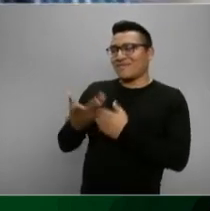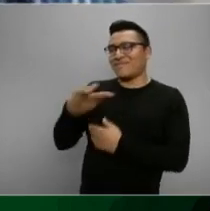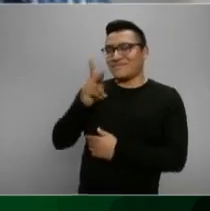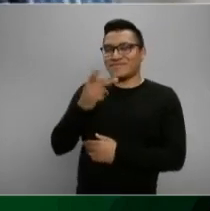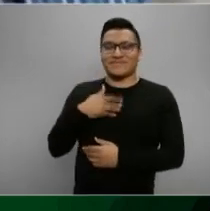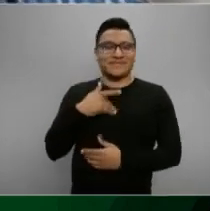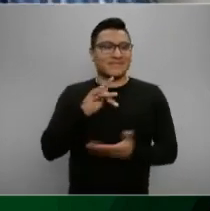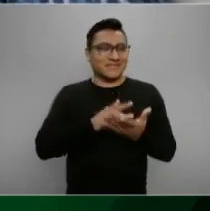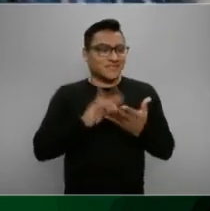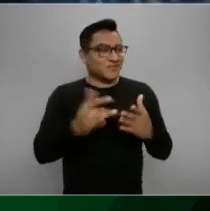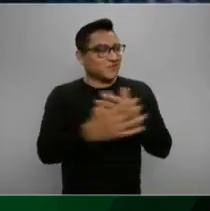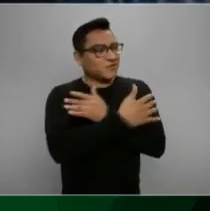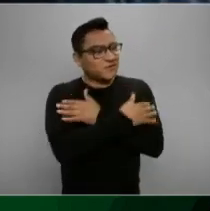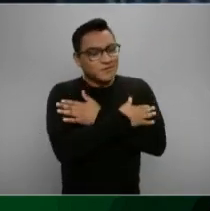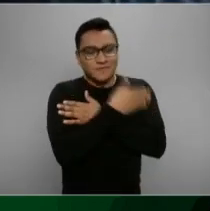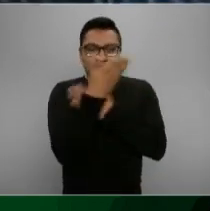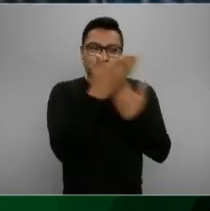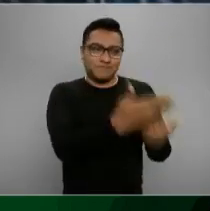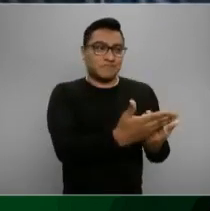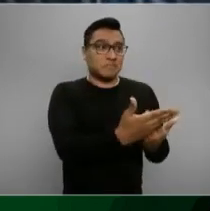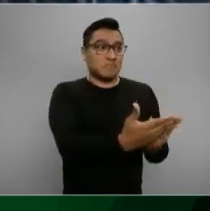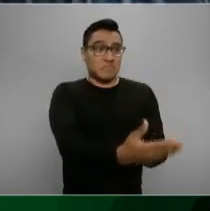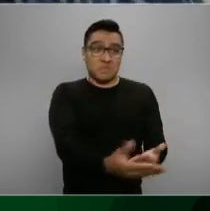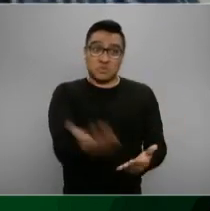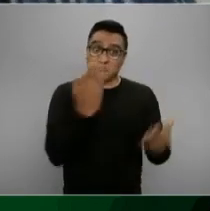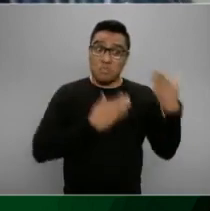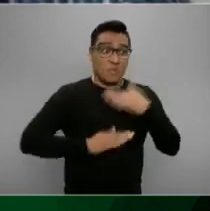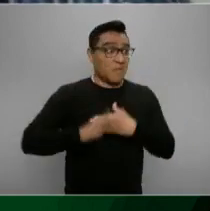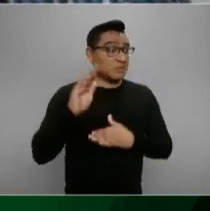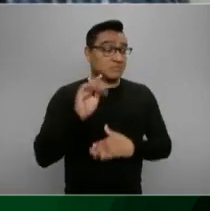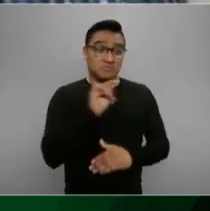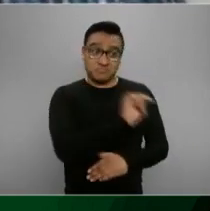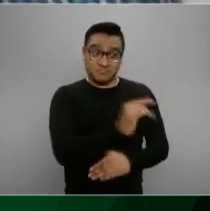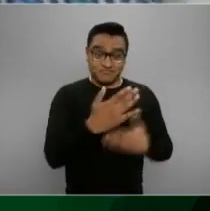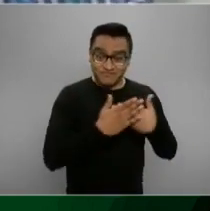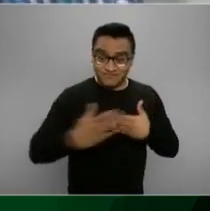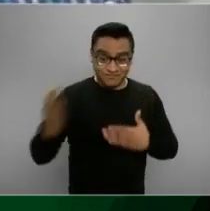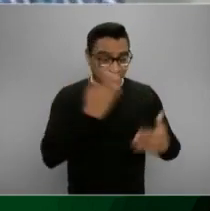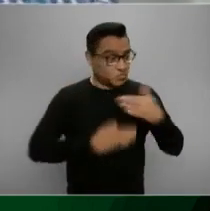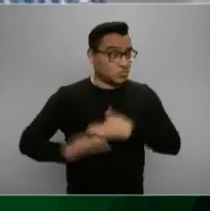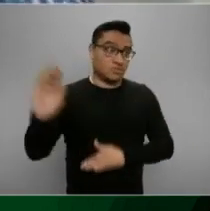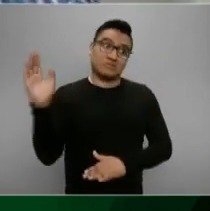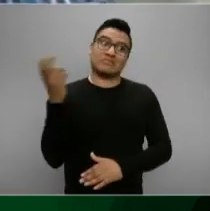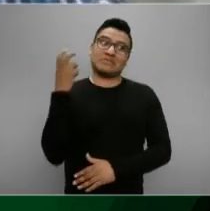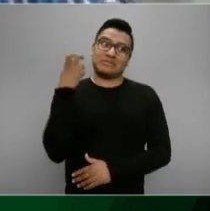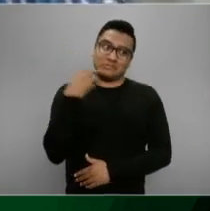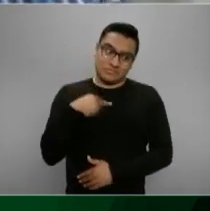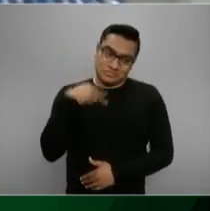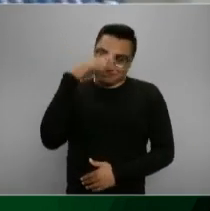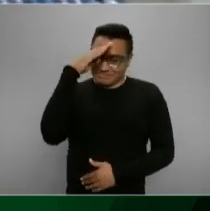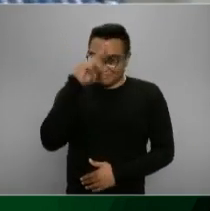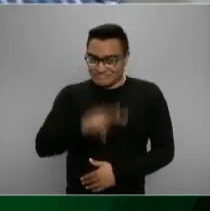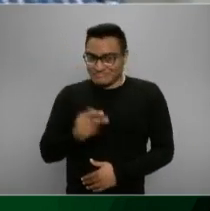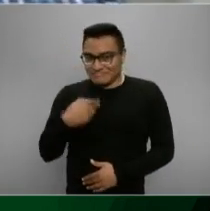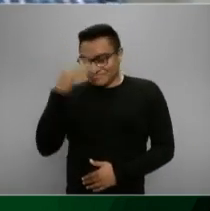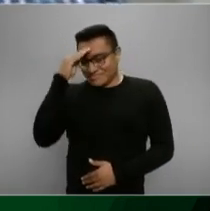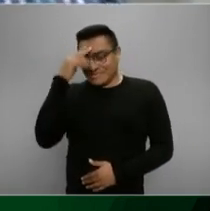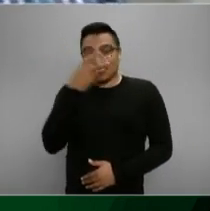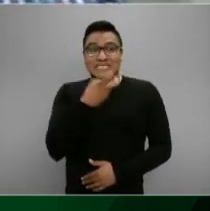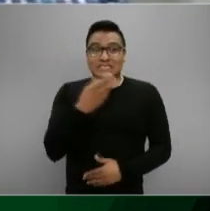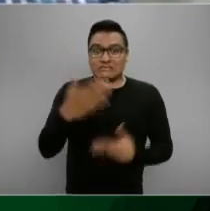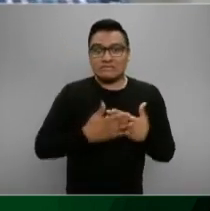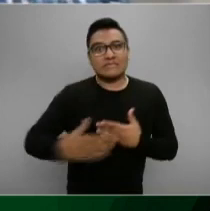un fuerte abrazo y, pues, mucho éxito con el tramo que viene, porque sí va a estar bien complicado y su trabajo va a ser